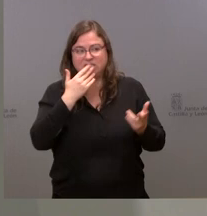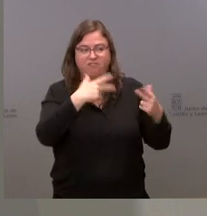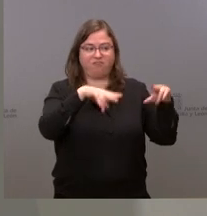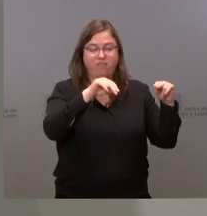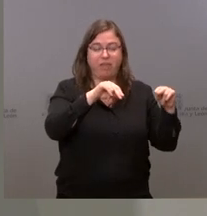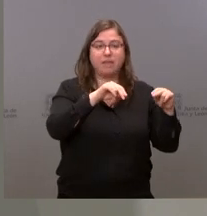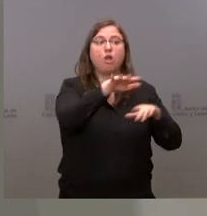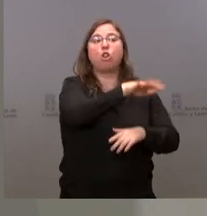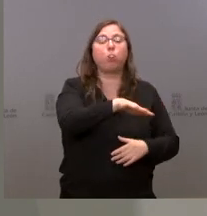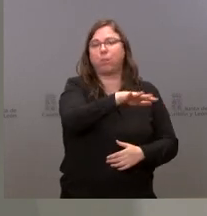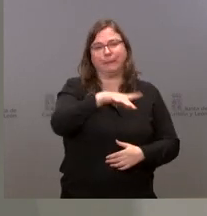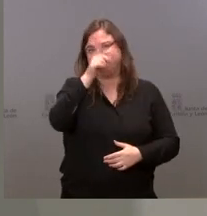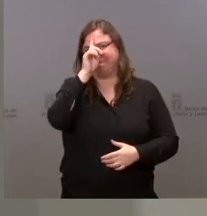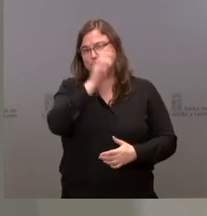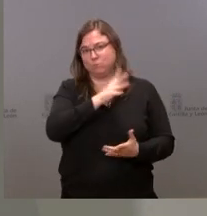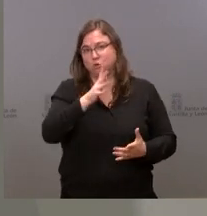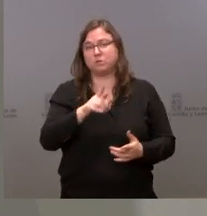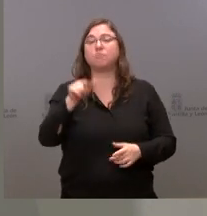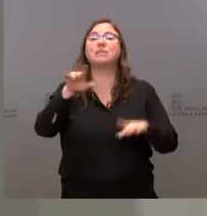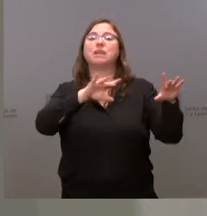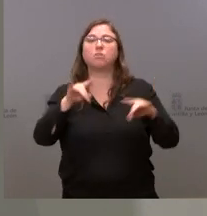la delegación territorial le podrán dar más información al respecto.